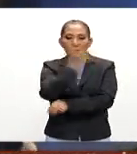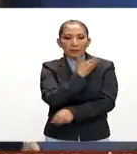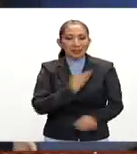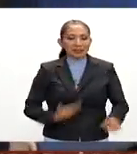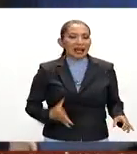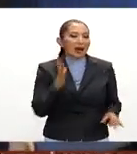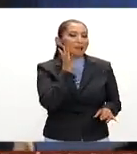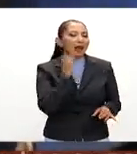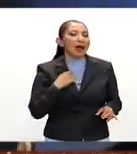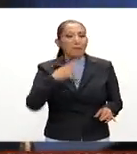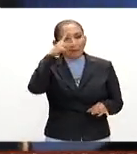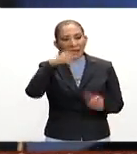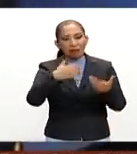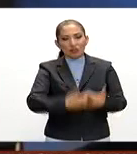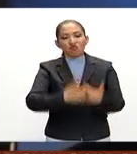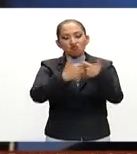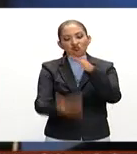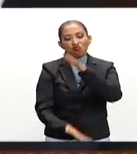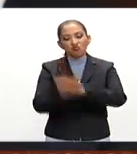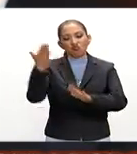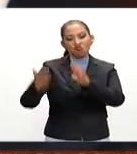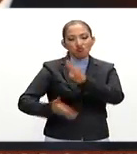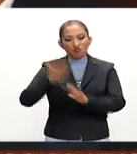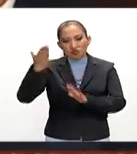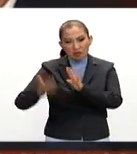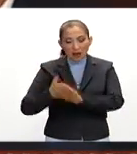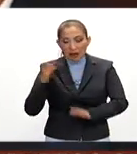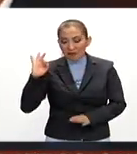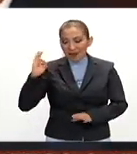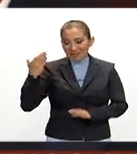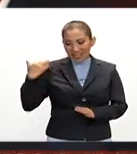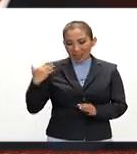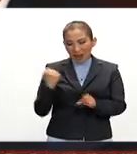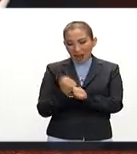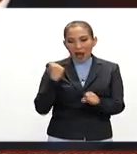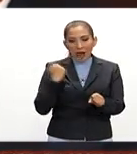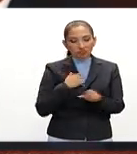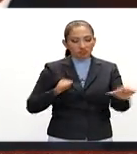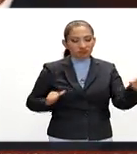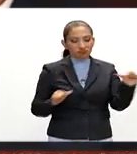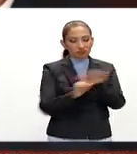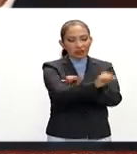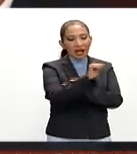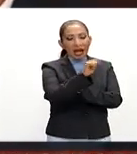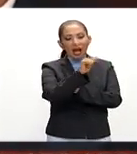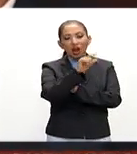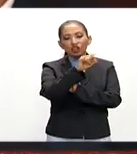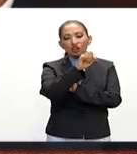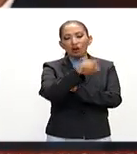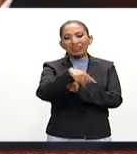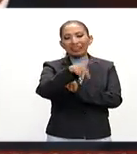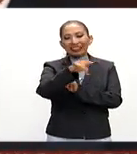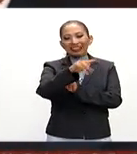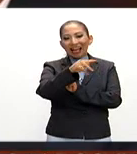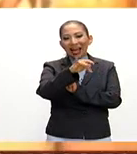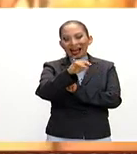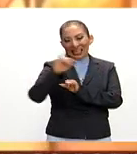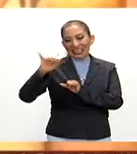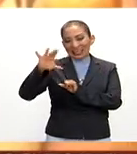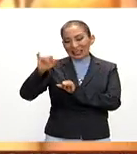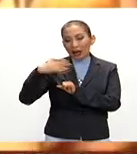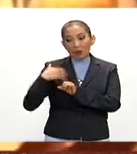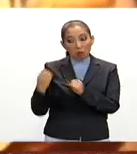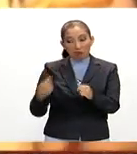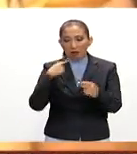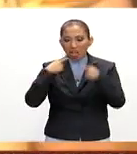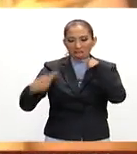de la Cámara Mexicana de la Industria de la Construcción en febrero de este año sustituyó Alonso Quintana al frente de ICA en medio de